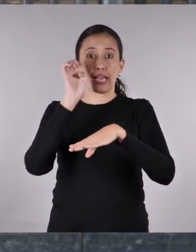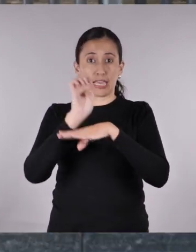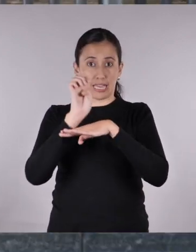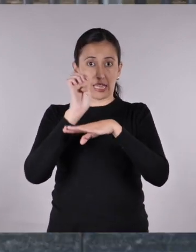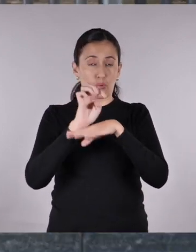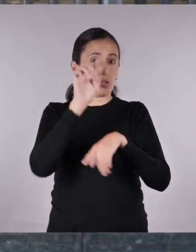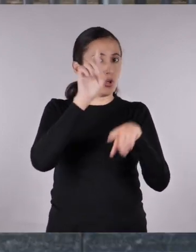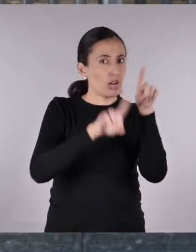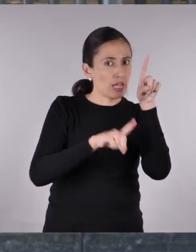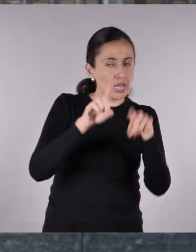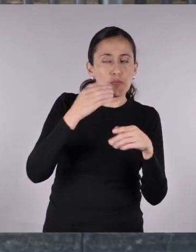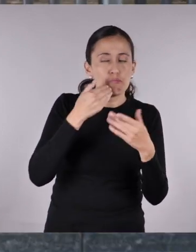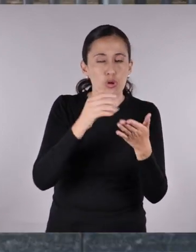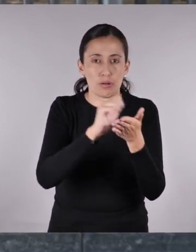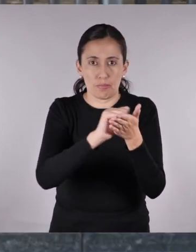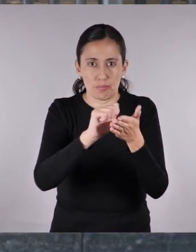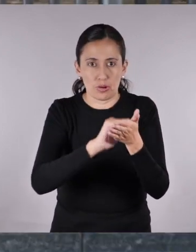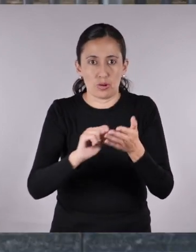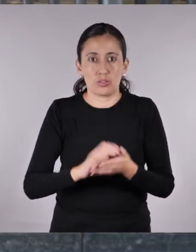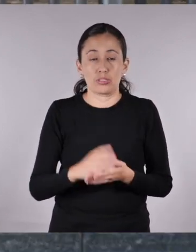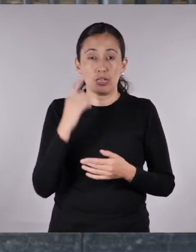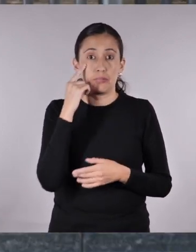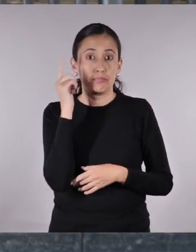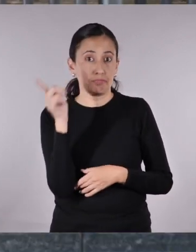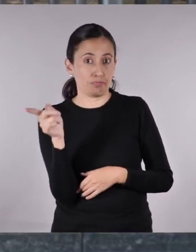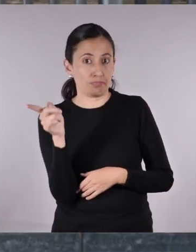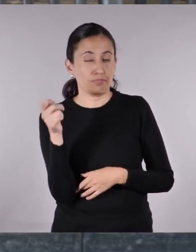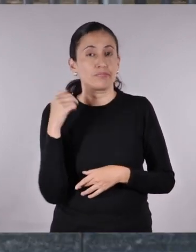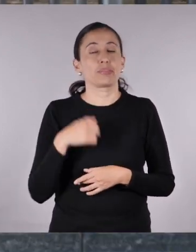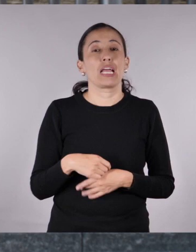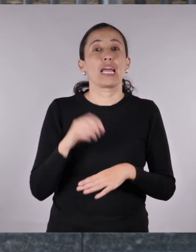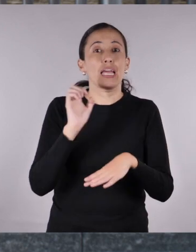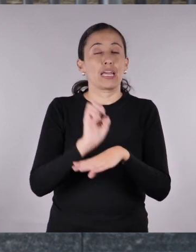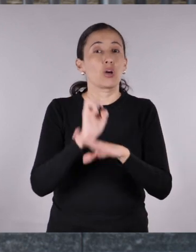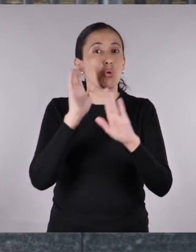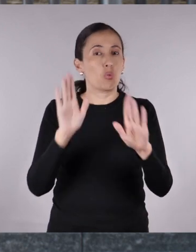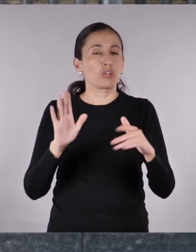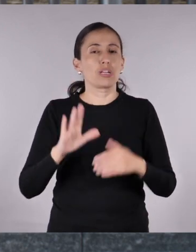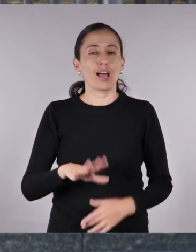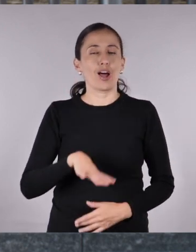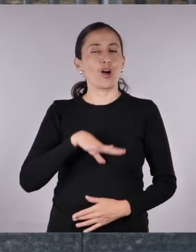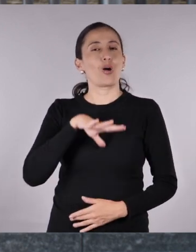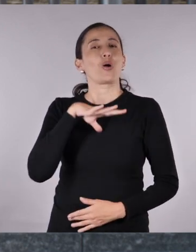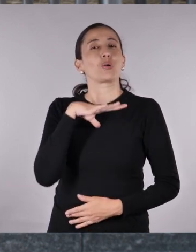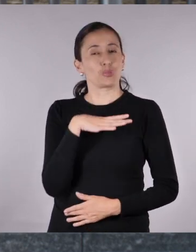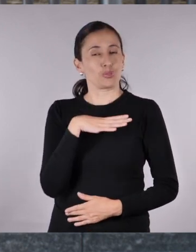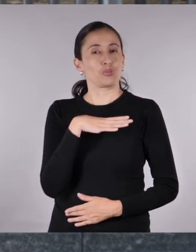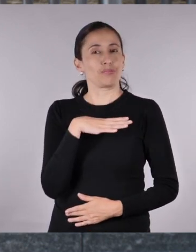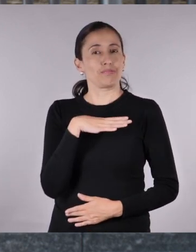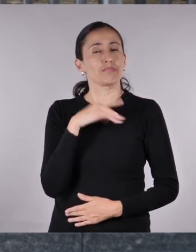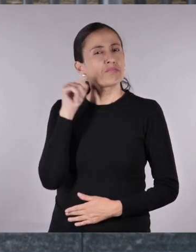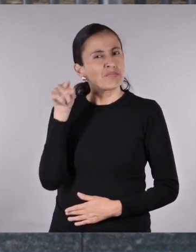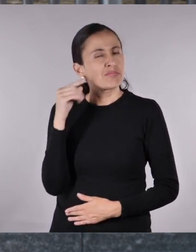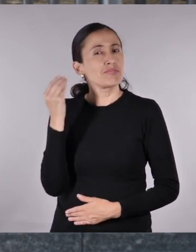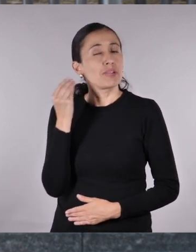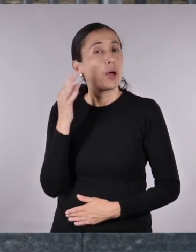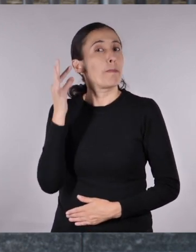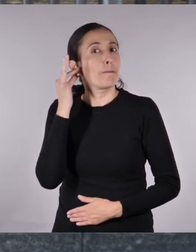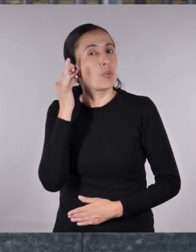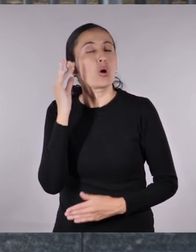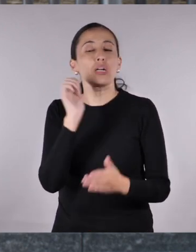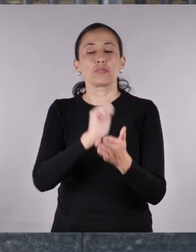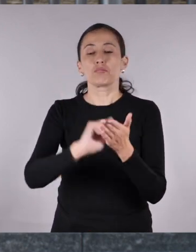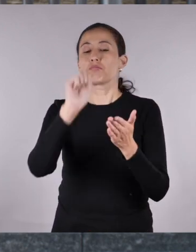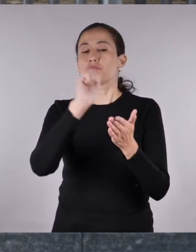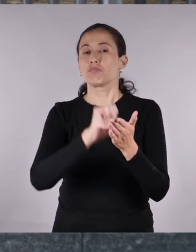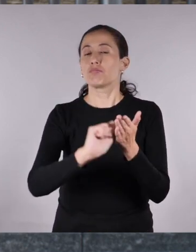En Ecuador hay muchas escritoras, como por ejemplo Juliana Ortiz Ruano. Orgullo de todos los ecuatorianos. Es una